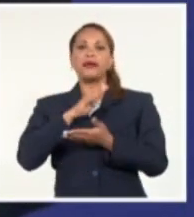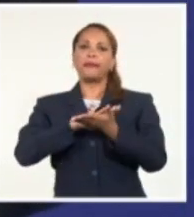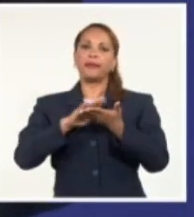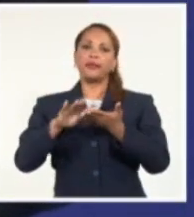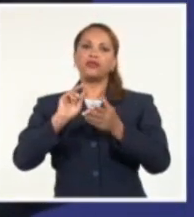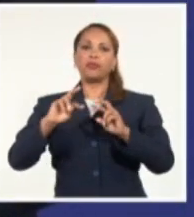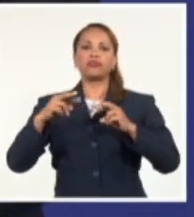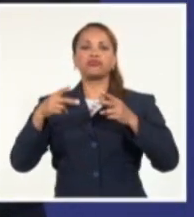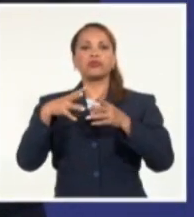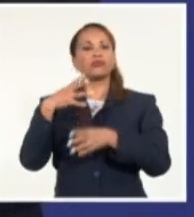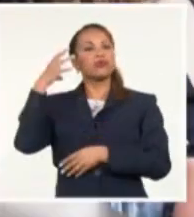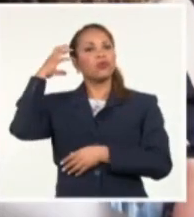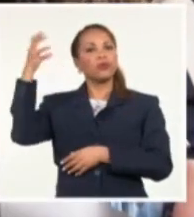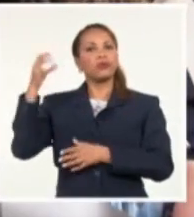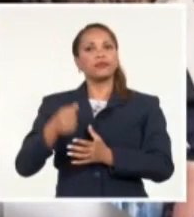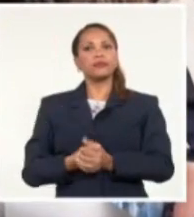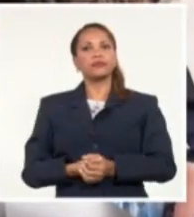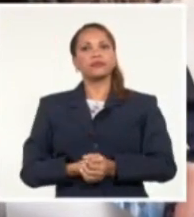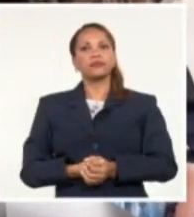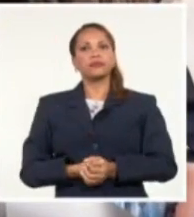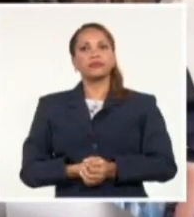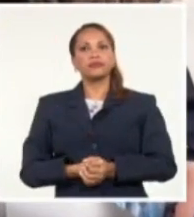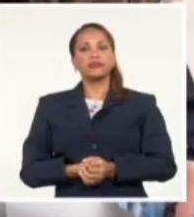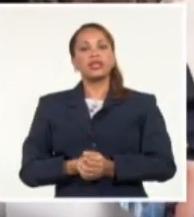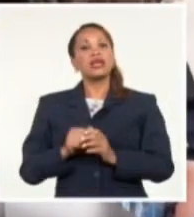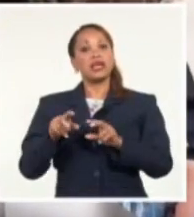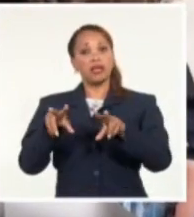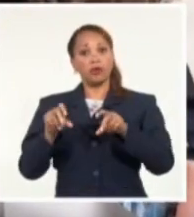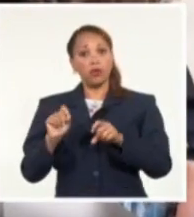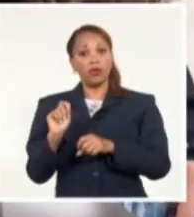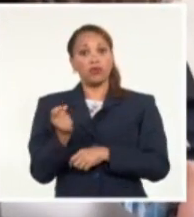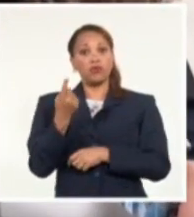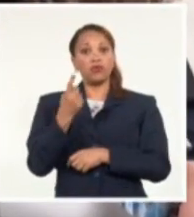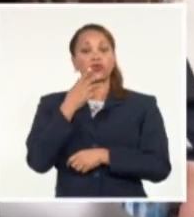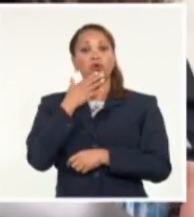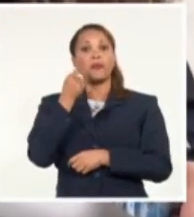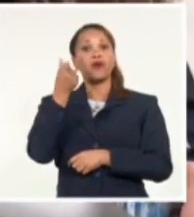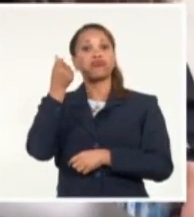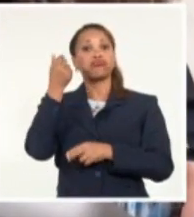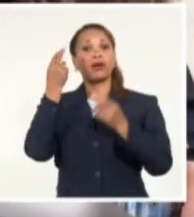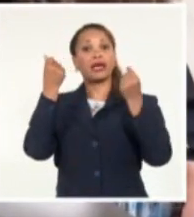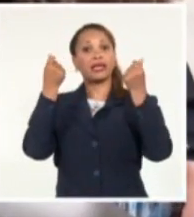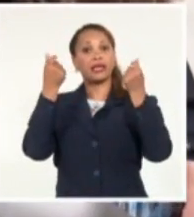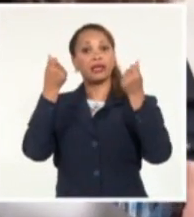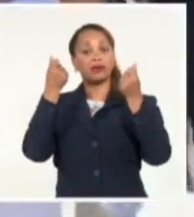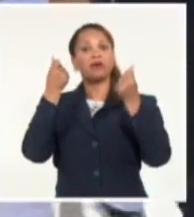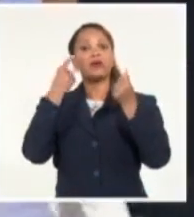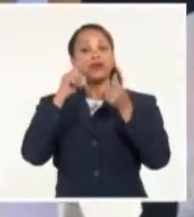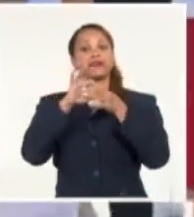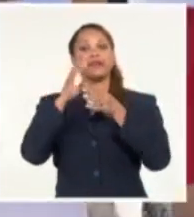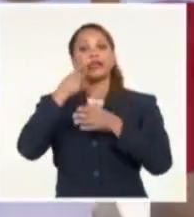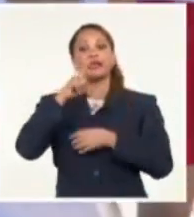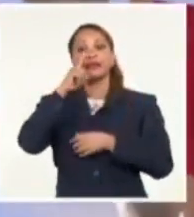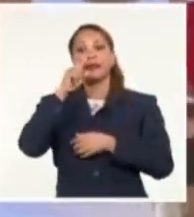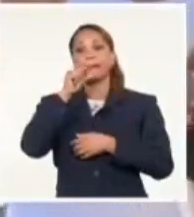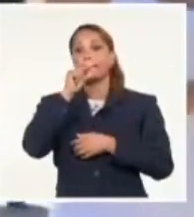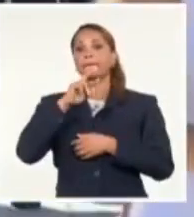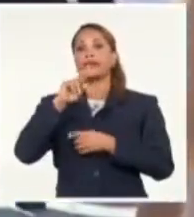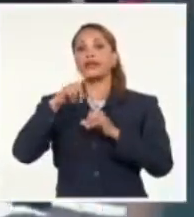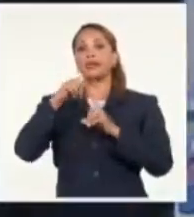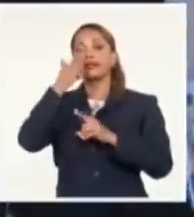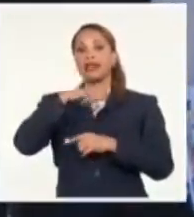El próximo inquilino del 10 de Downing Street es uno de los parlamentarios más ricos de Gran Bretaña, que se enfrenta a un país en crisis